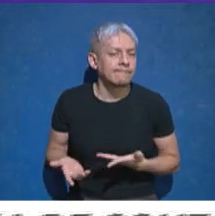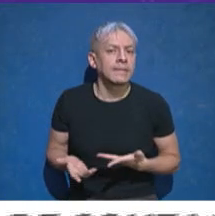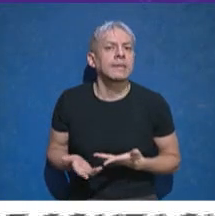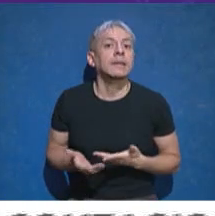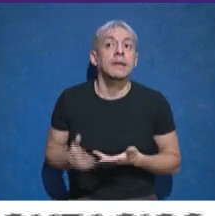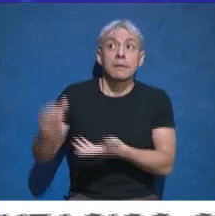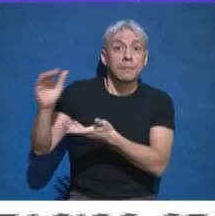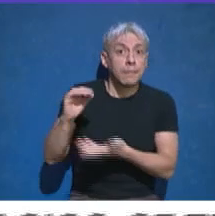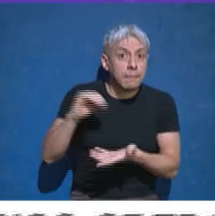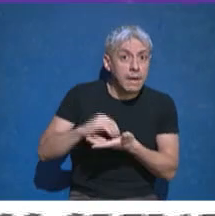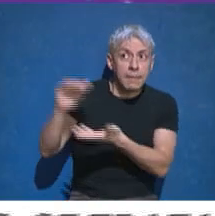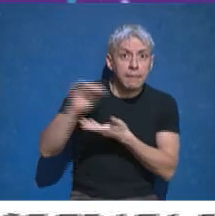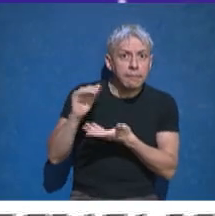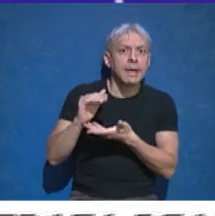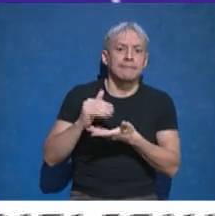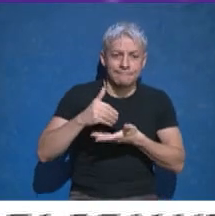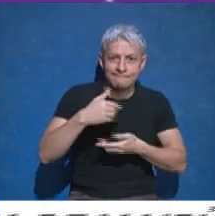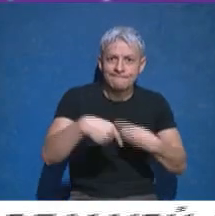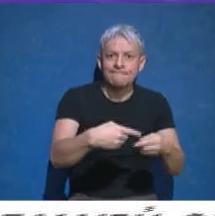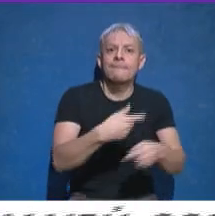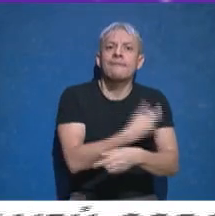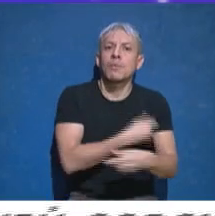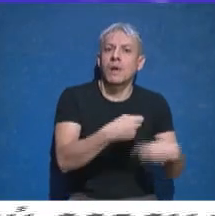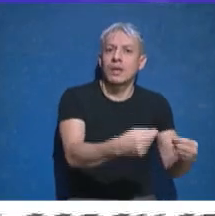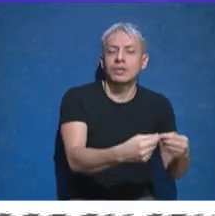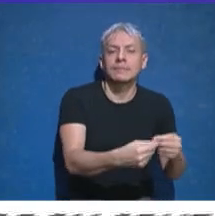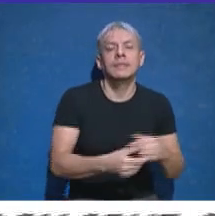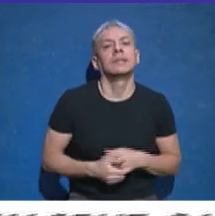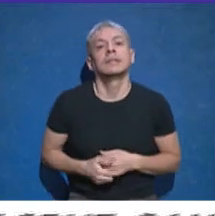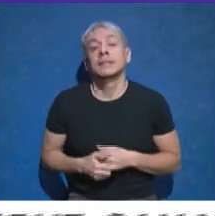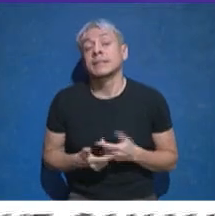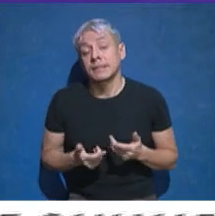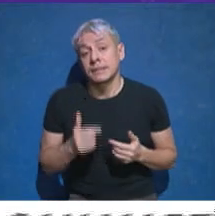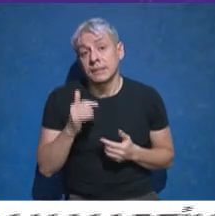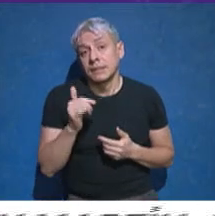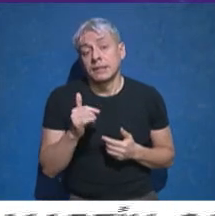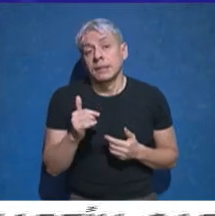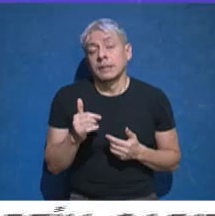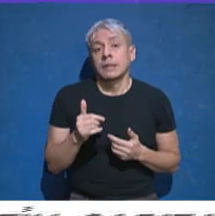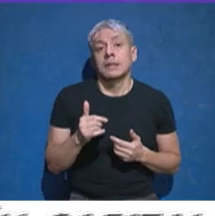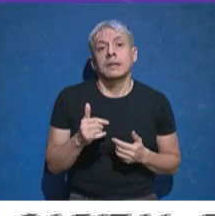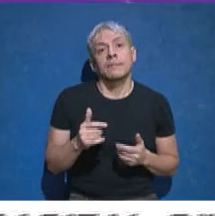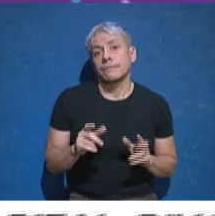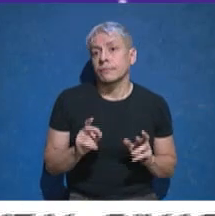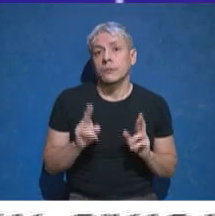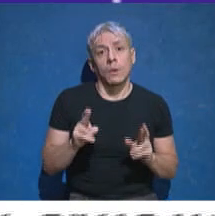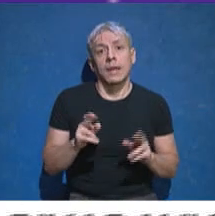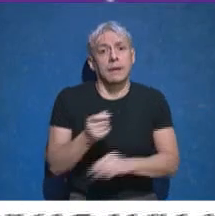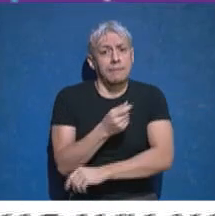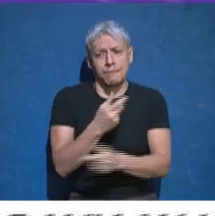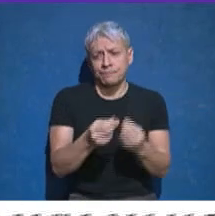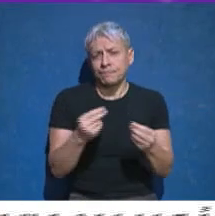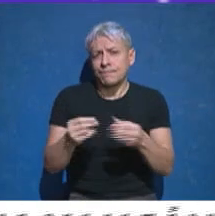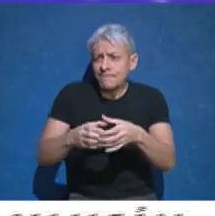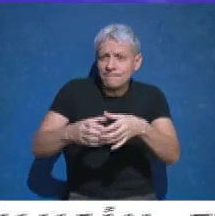medida que lleguen las dosis iremos vacunando y por supuesto que lo que se pretende es aumentar el porcentaje y poder vacunar